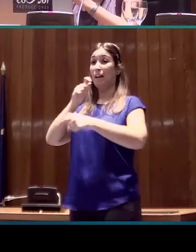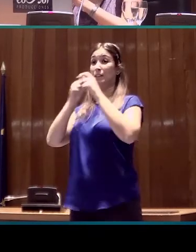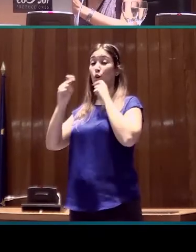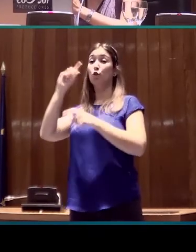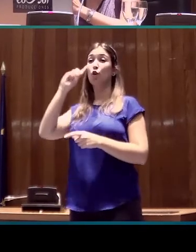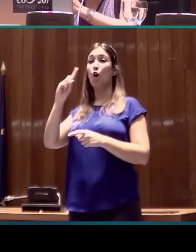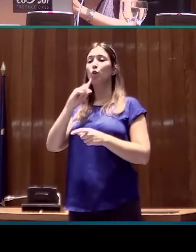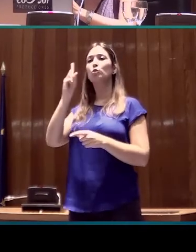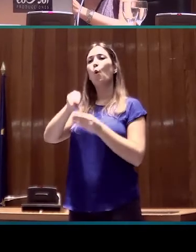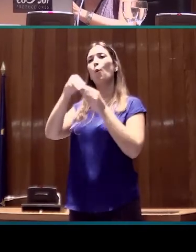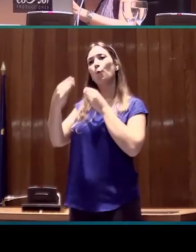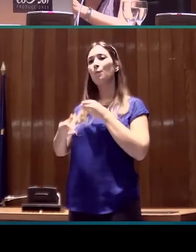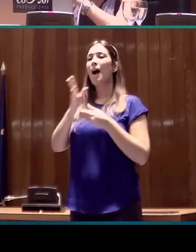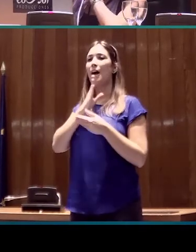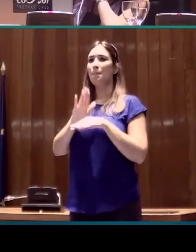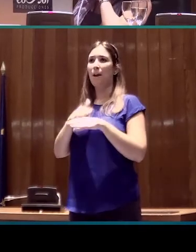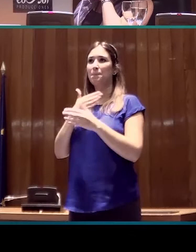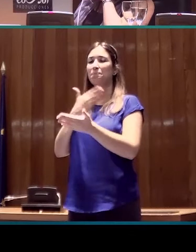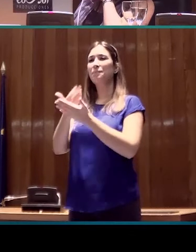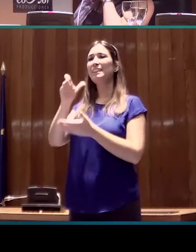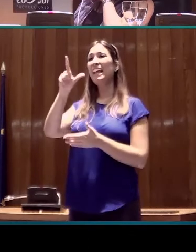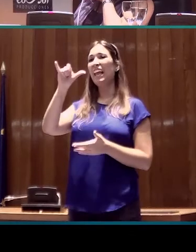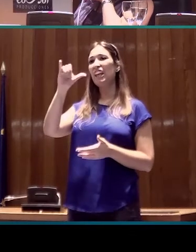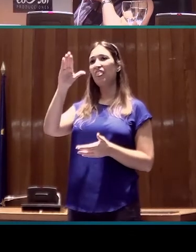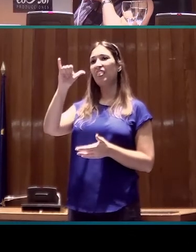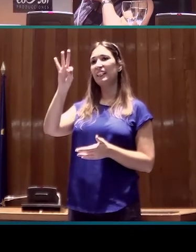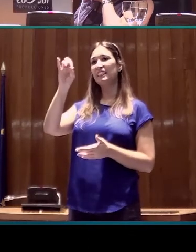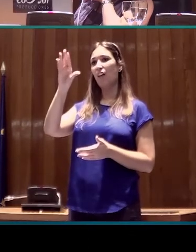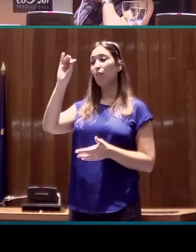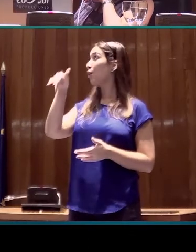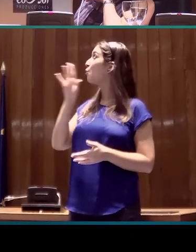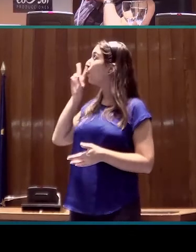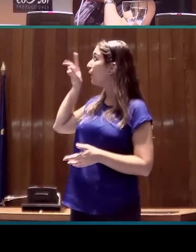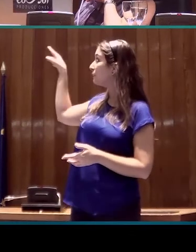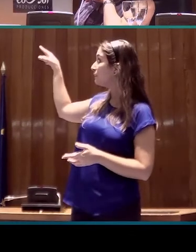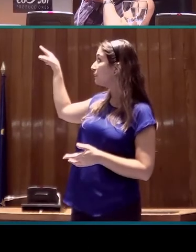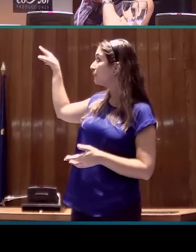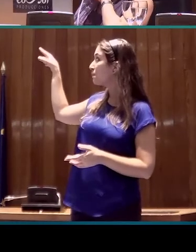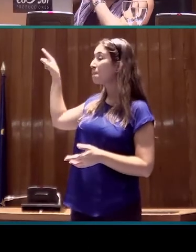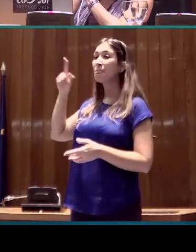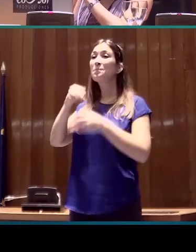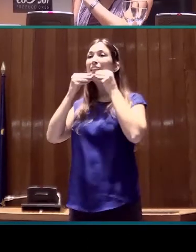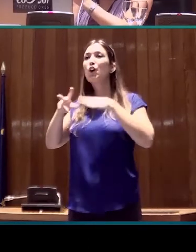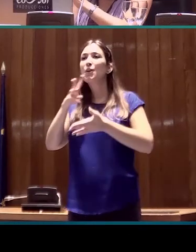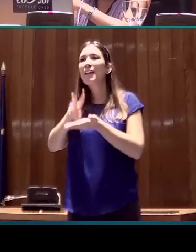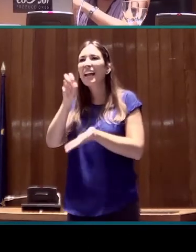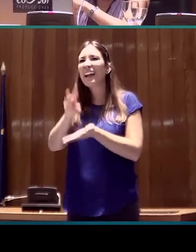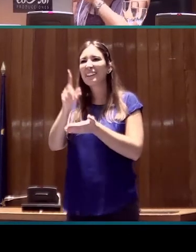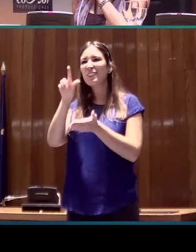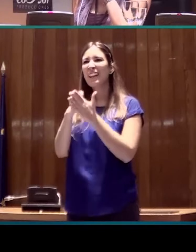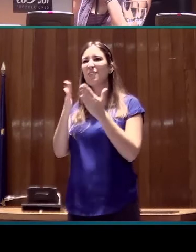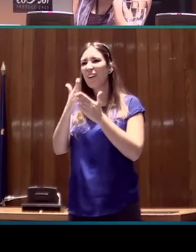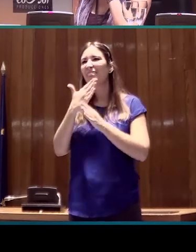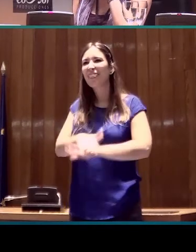utilizamos los materiales de licitación, que son los que tenéis aquí en la diapositiva. Utilizamos la historia de la rana, que es un libro infantil